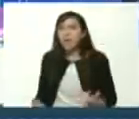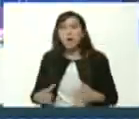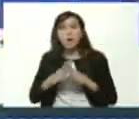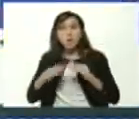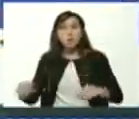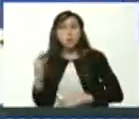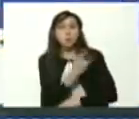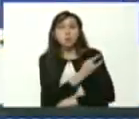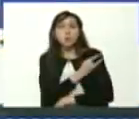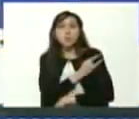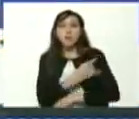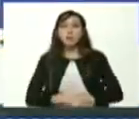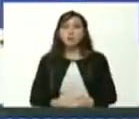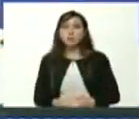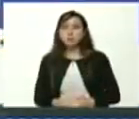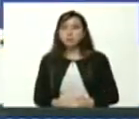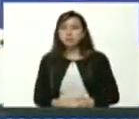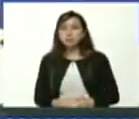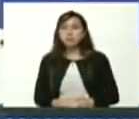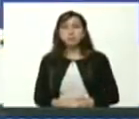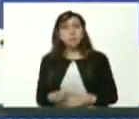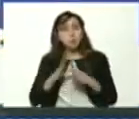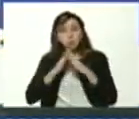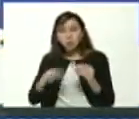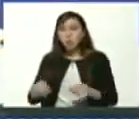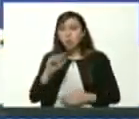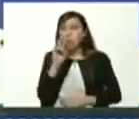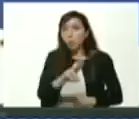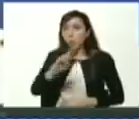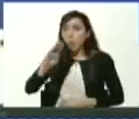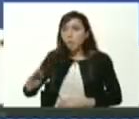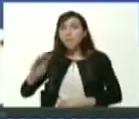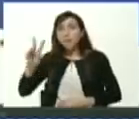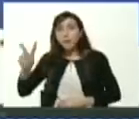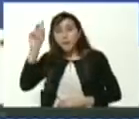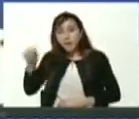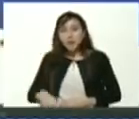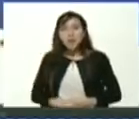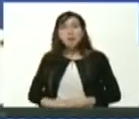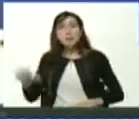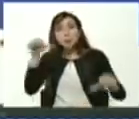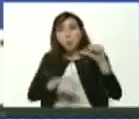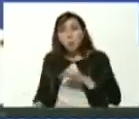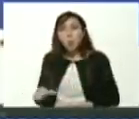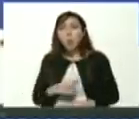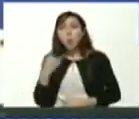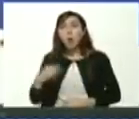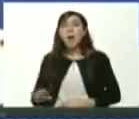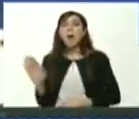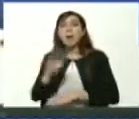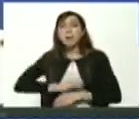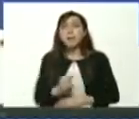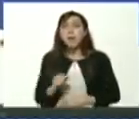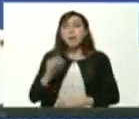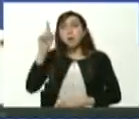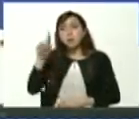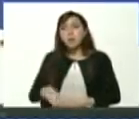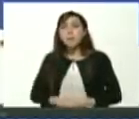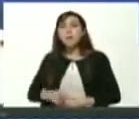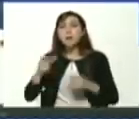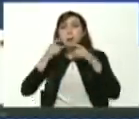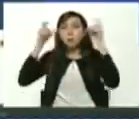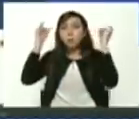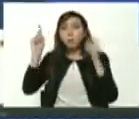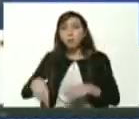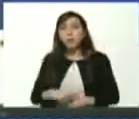las universidades en la UVB en la Simón Rodríguez en la Universidad Nacional Experimental de la Seguridad en la Rómulo Gallego